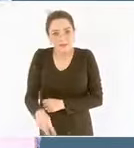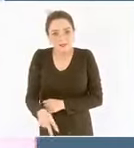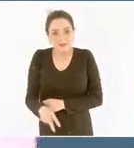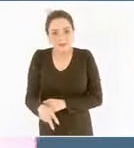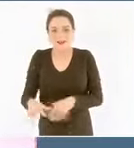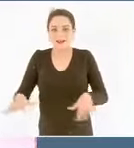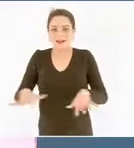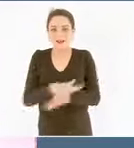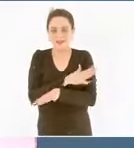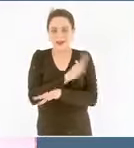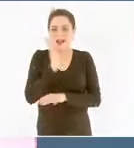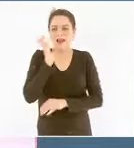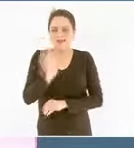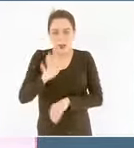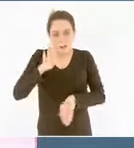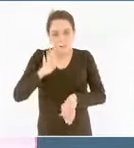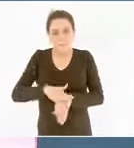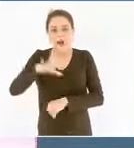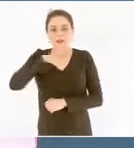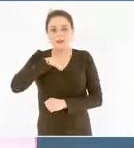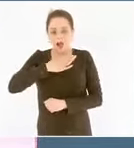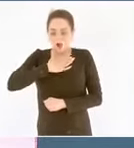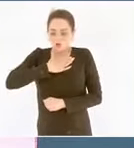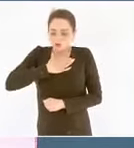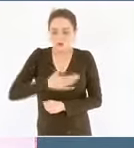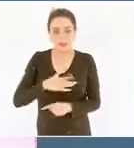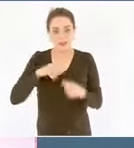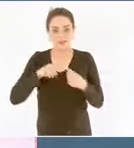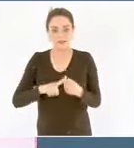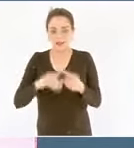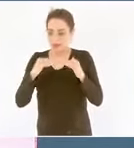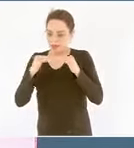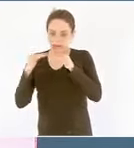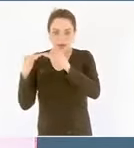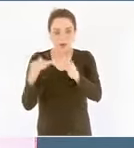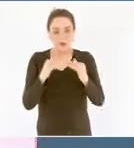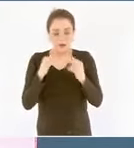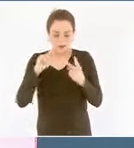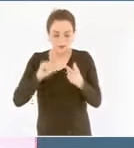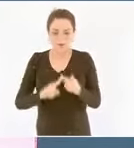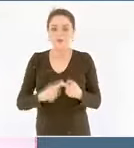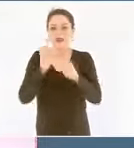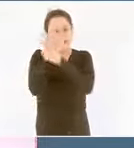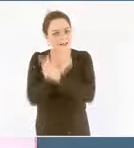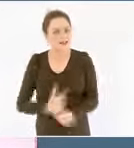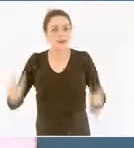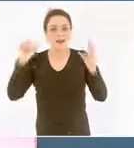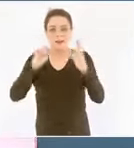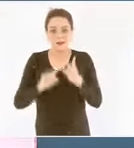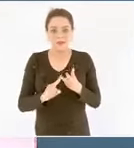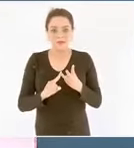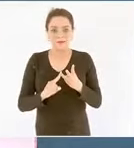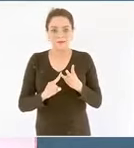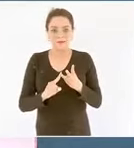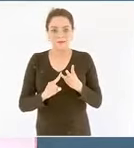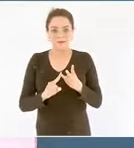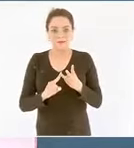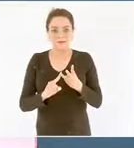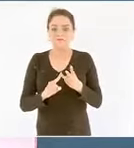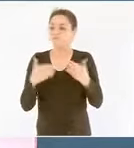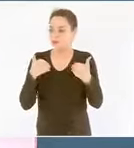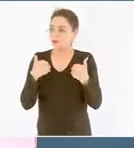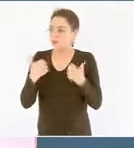más democrático más libre y más soberano